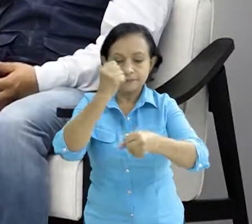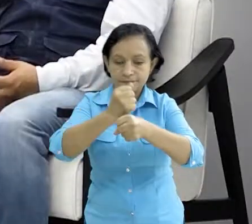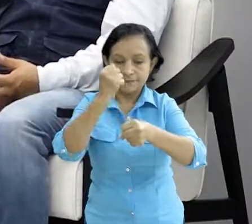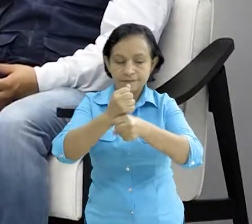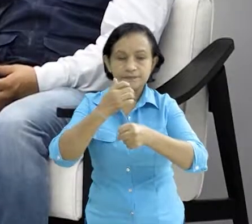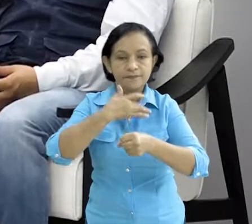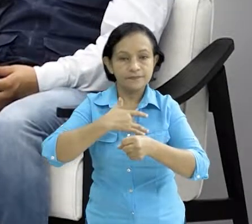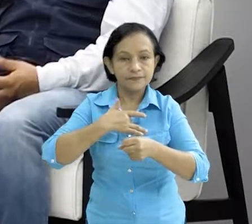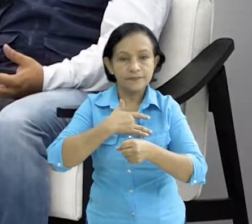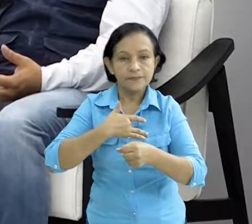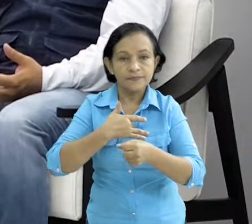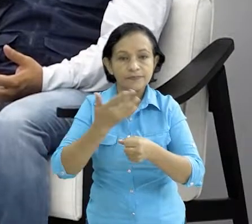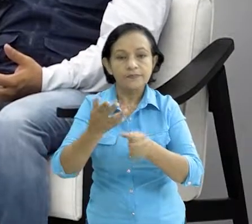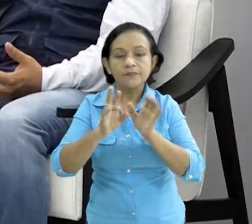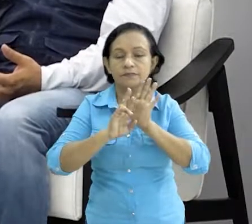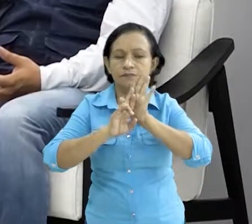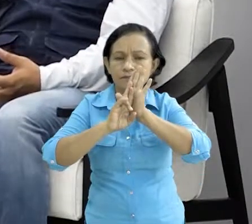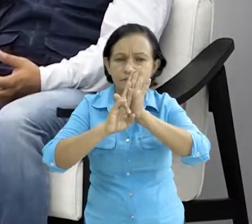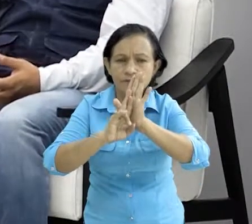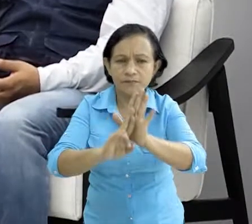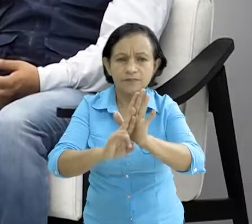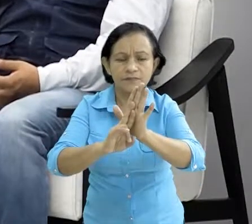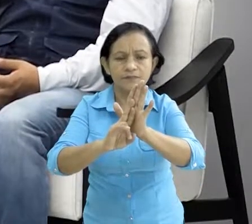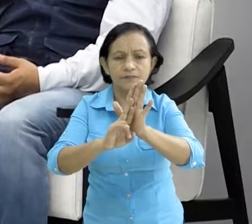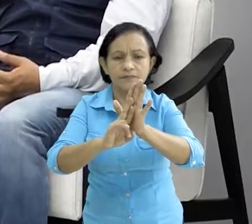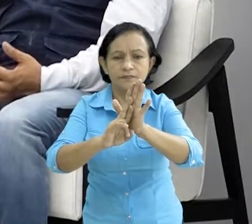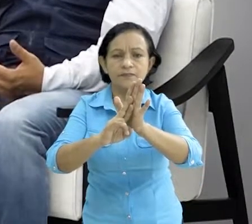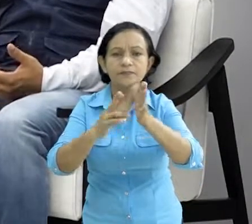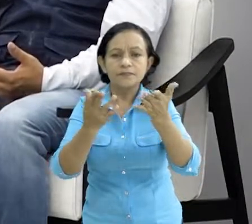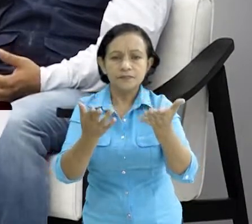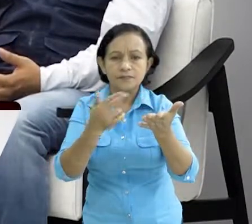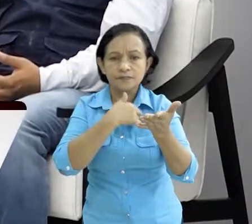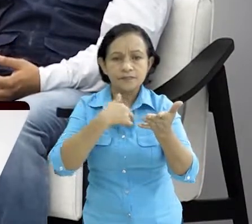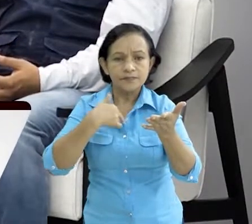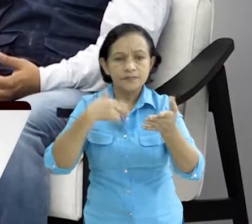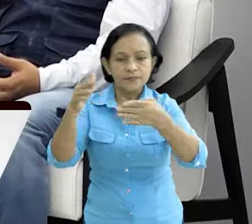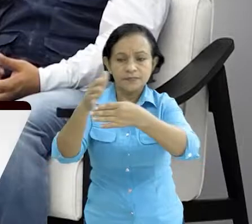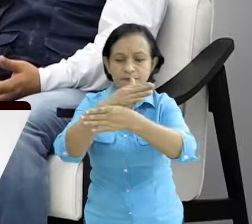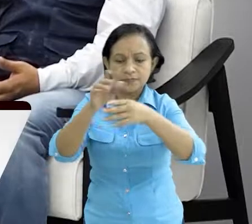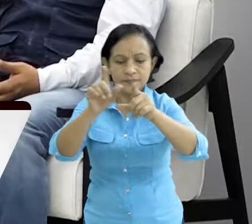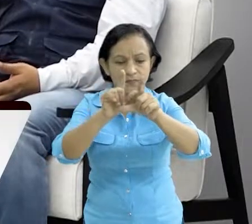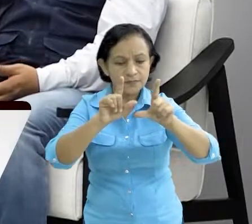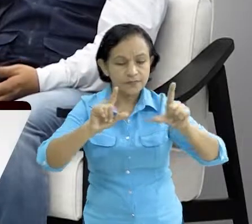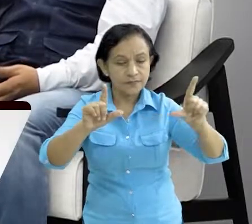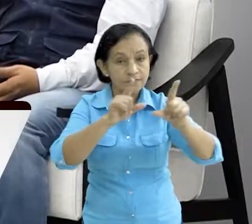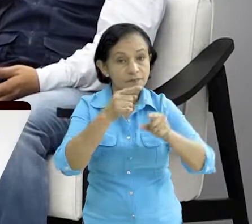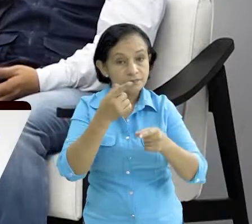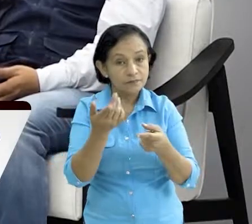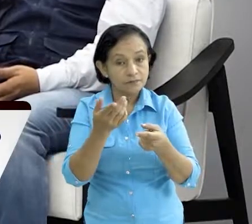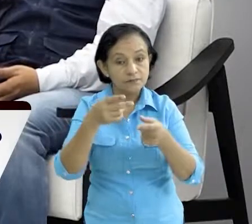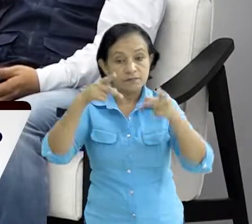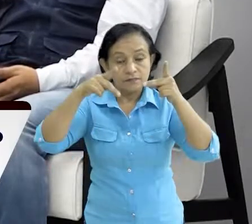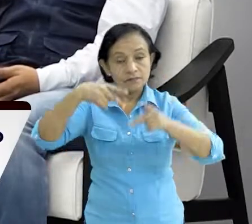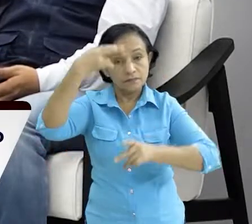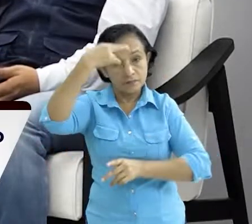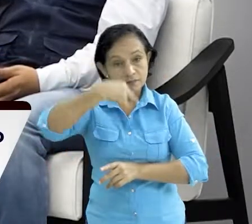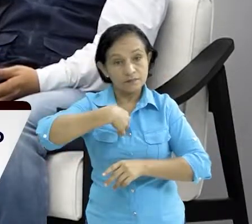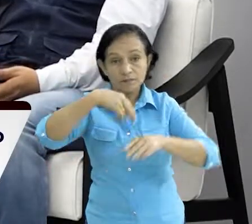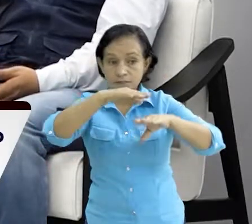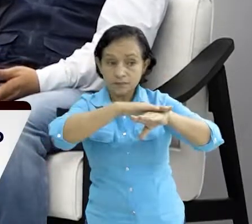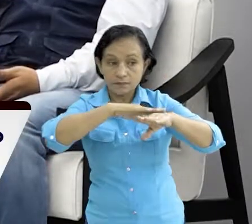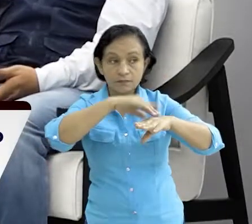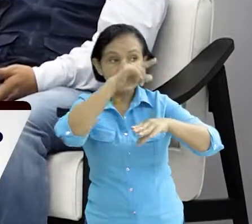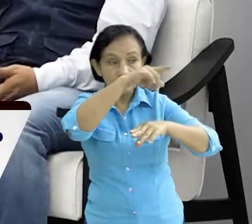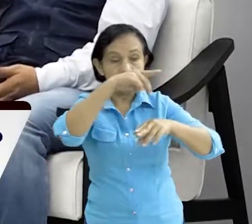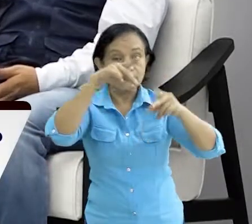requiere una respuesta de sistema, entonces a través de los puestos de mando, lógicamente con la autorización de